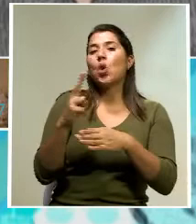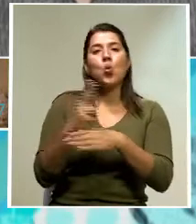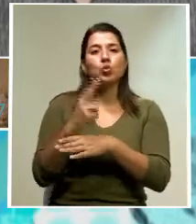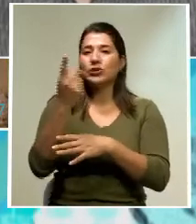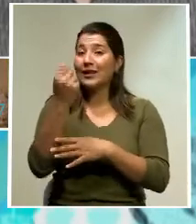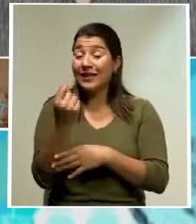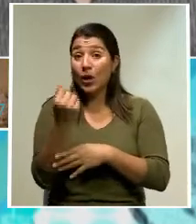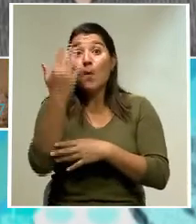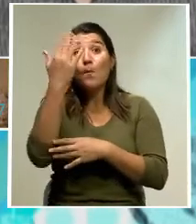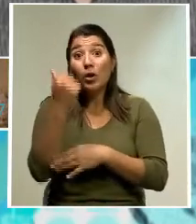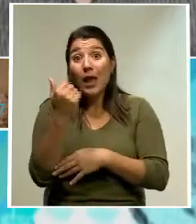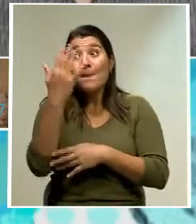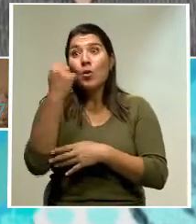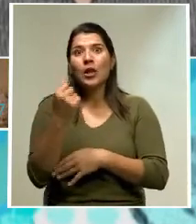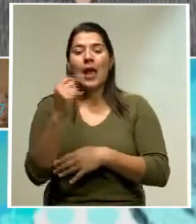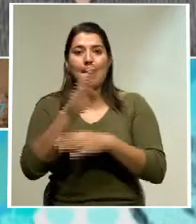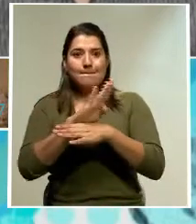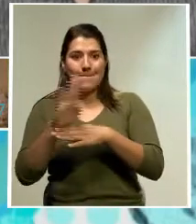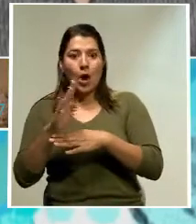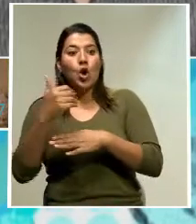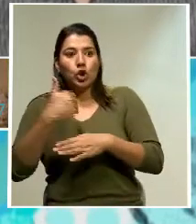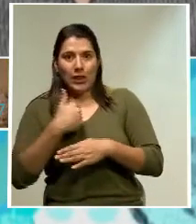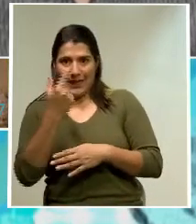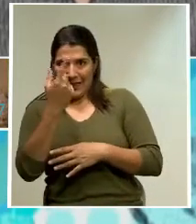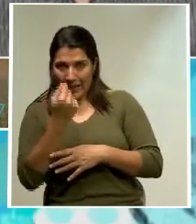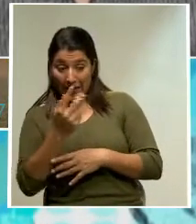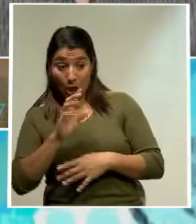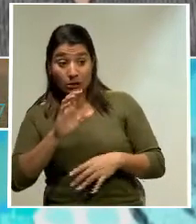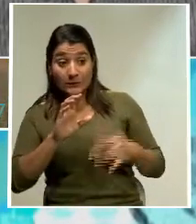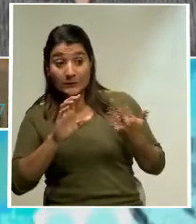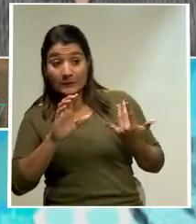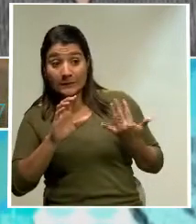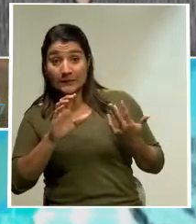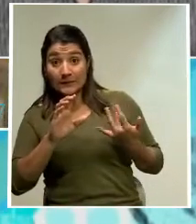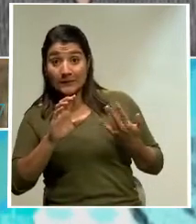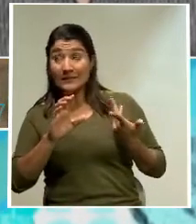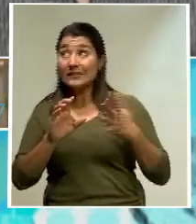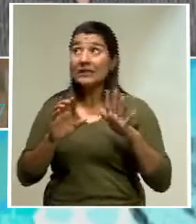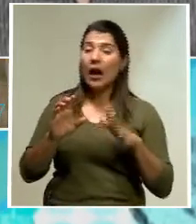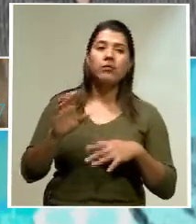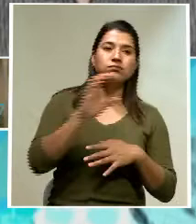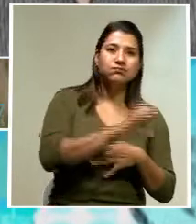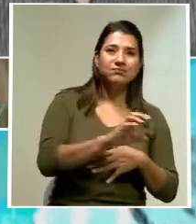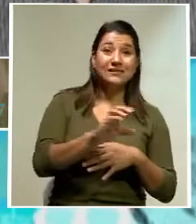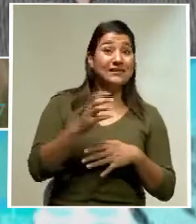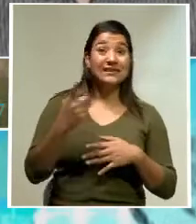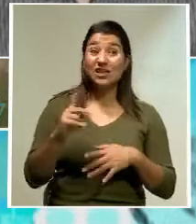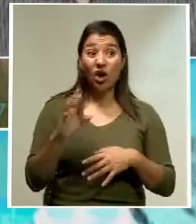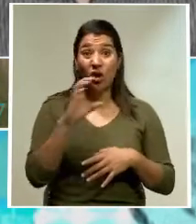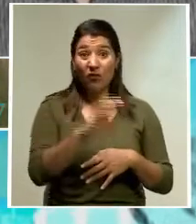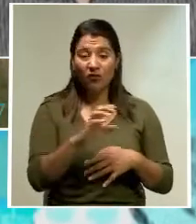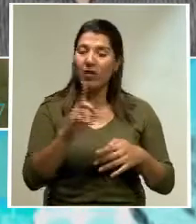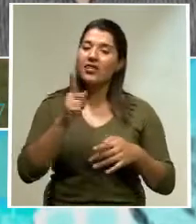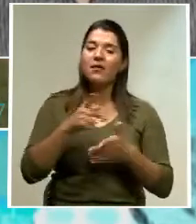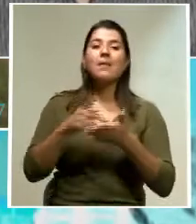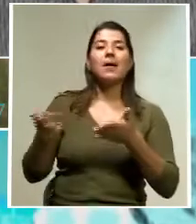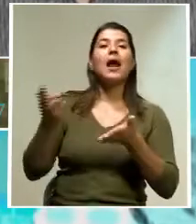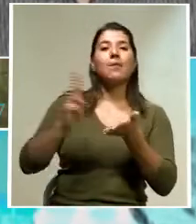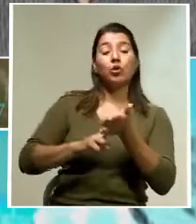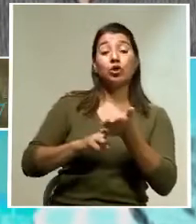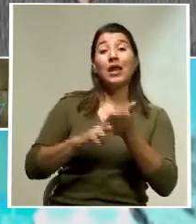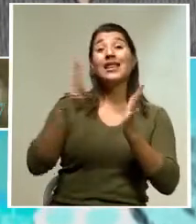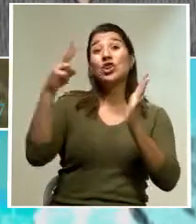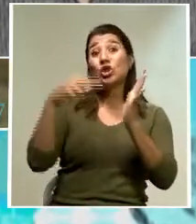digamos, hacer pago de estas comisiones. En el 2020 se pagaron 6 millones de dólares